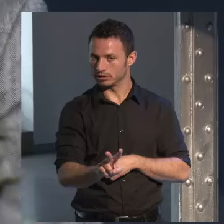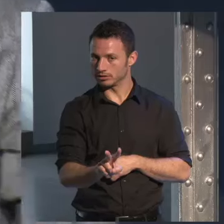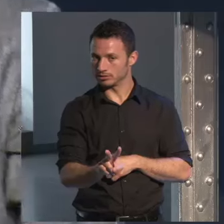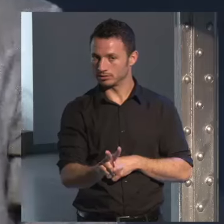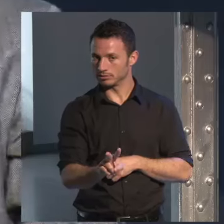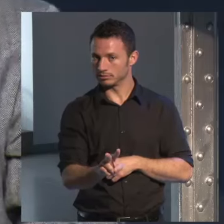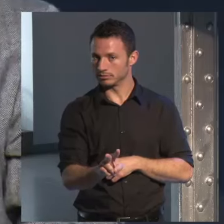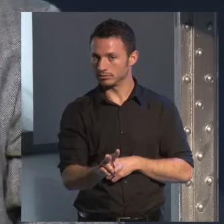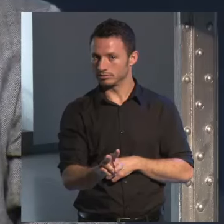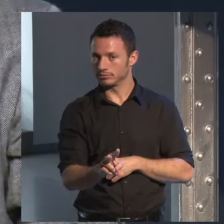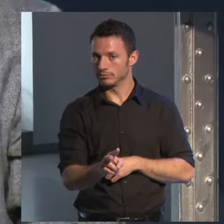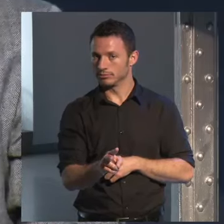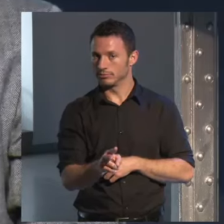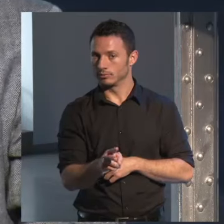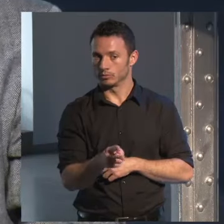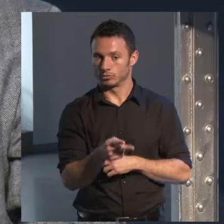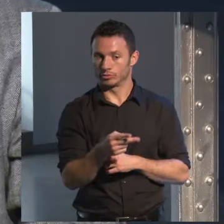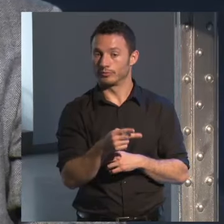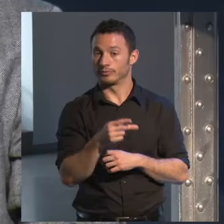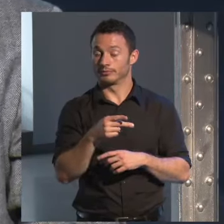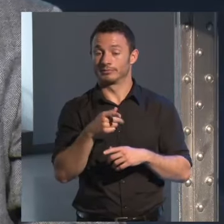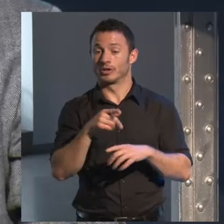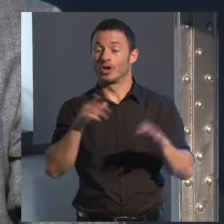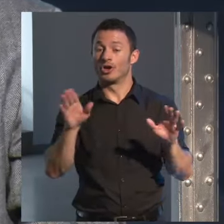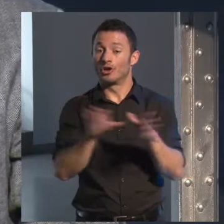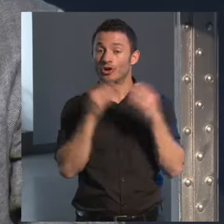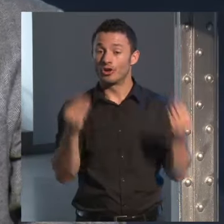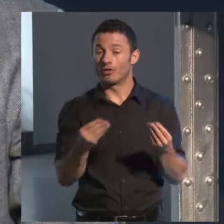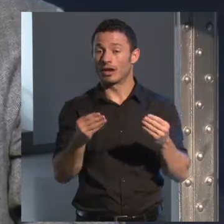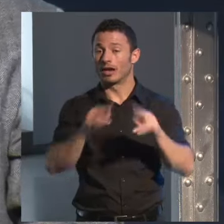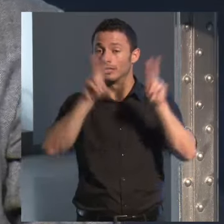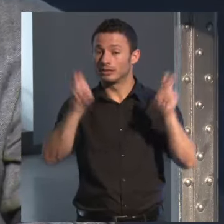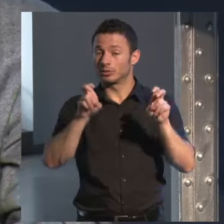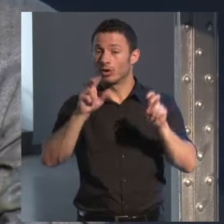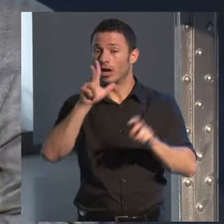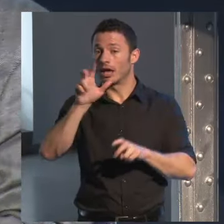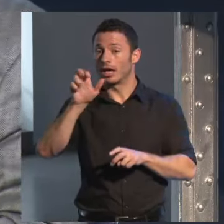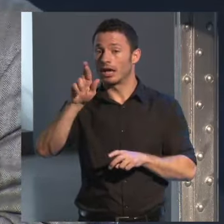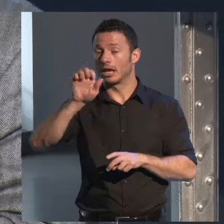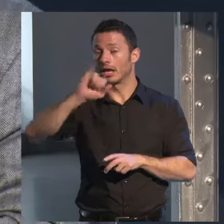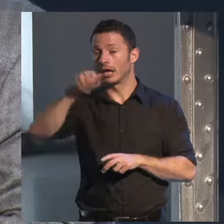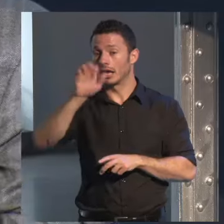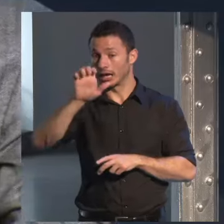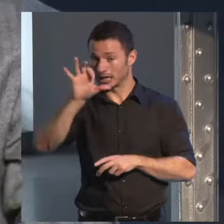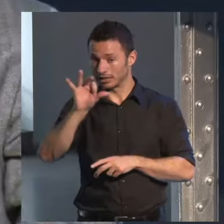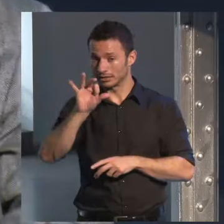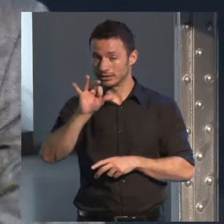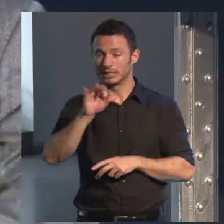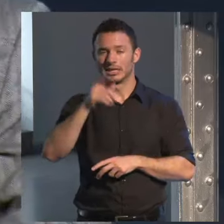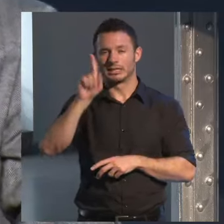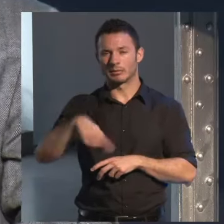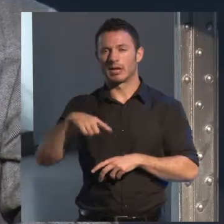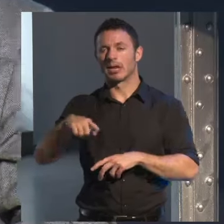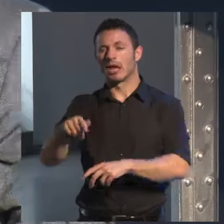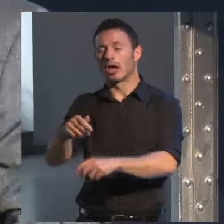era en el momento en que había salido herejes y vendían también el hombre que amaba a los perros no era Lucía creo que era pero bueno